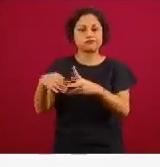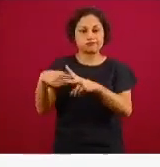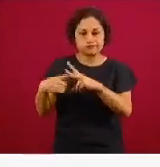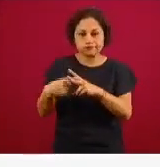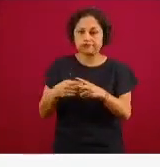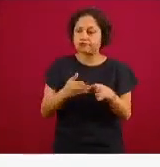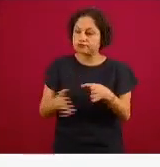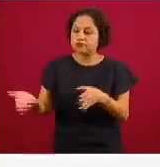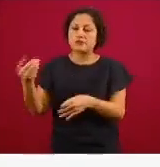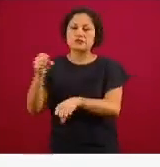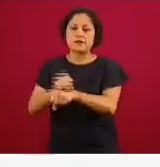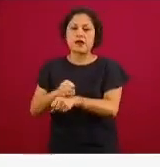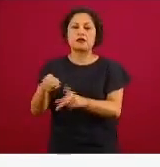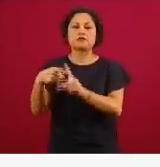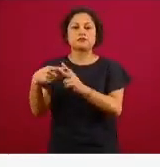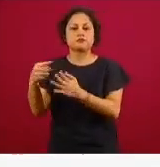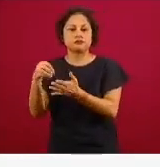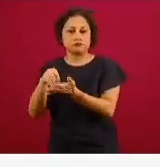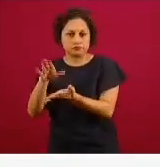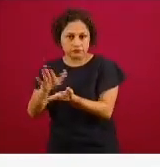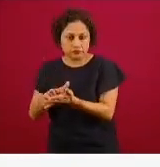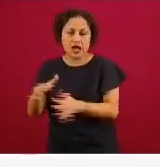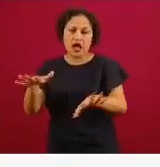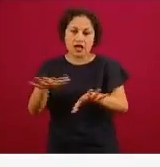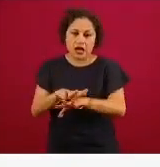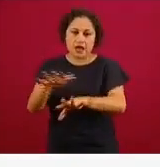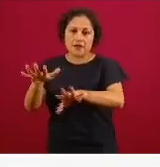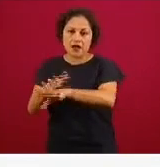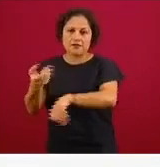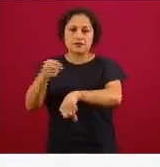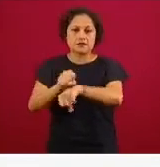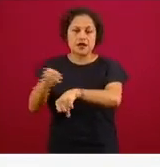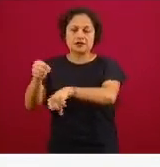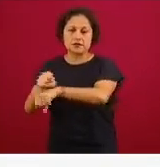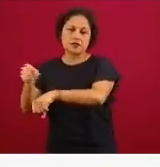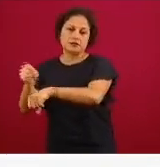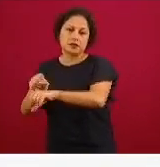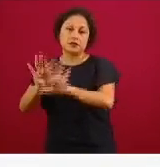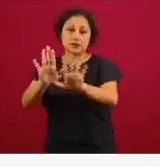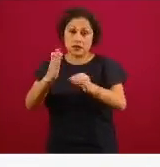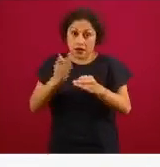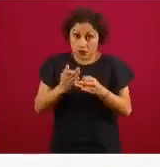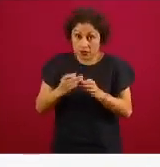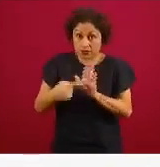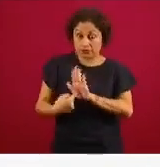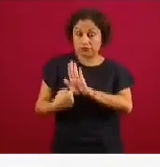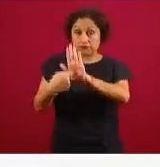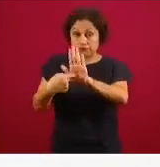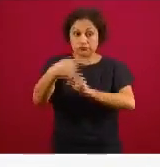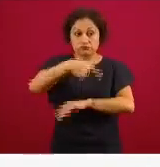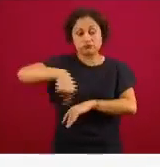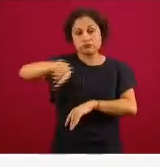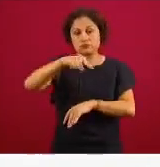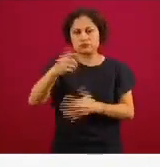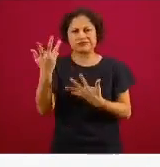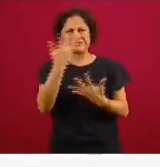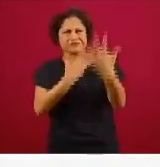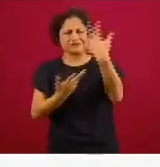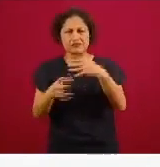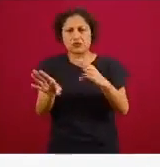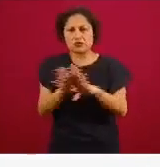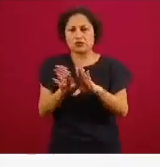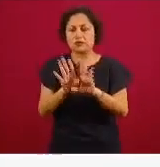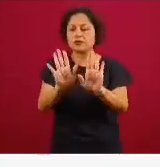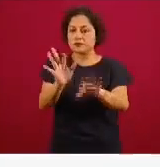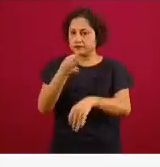cambia esto ya lo alerto para que nadie se confunda que cuando presentamos el cambio